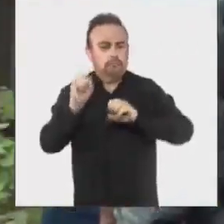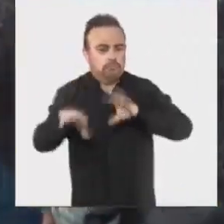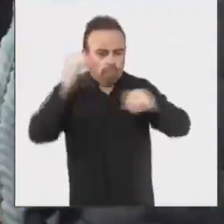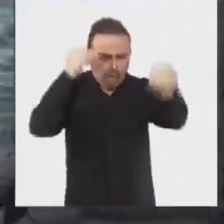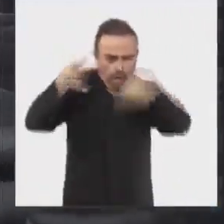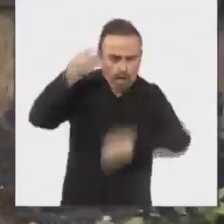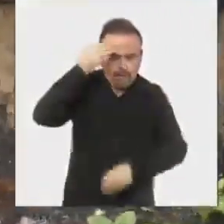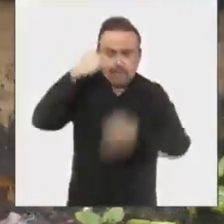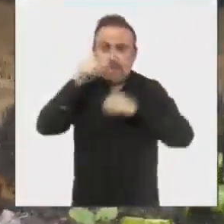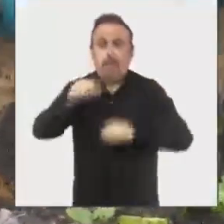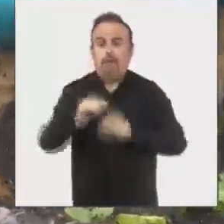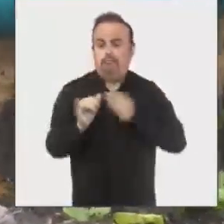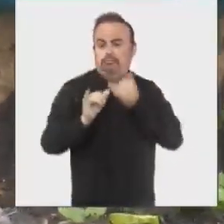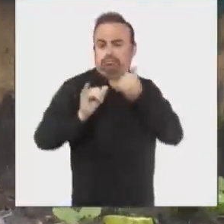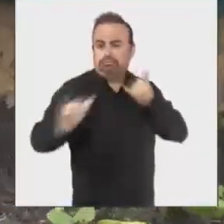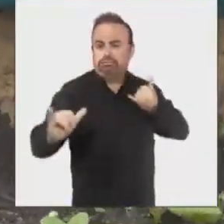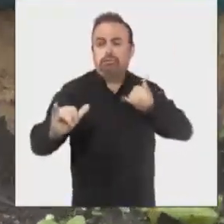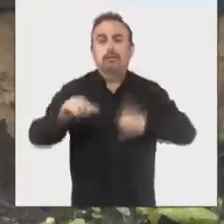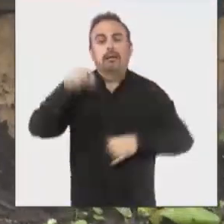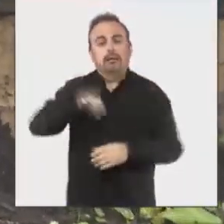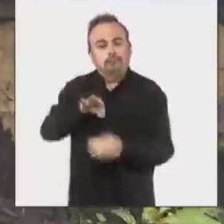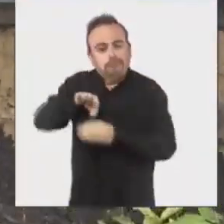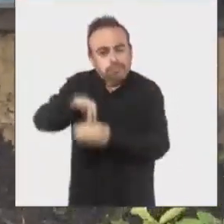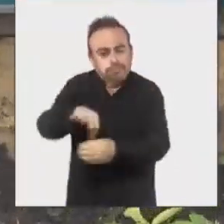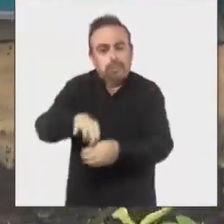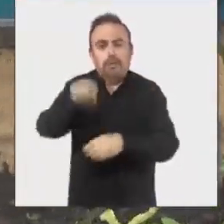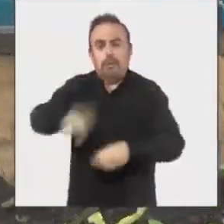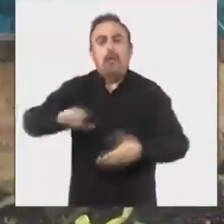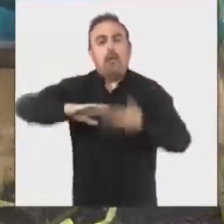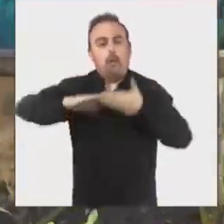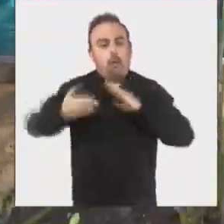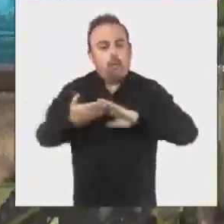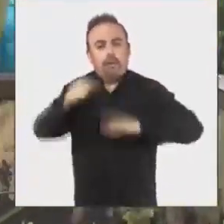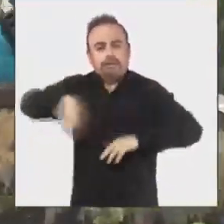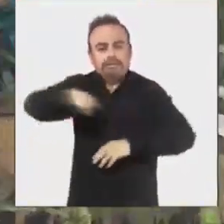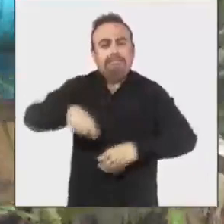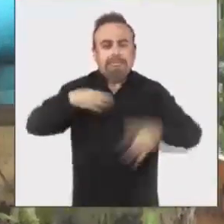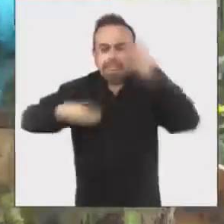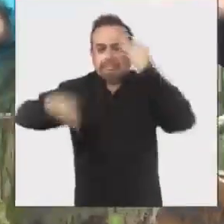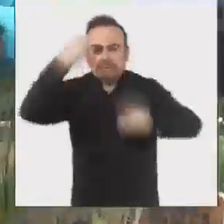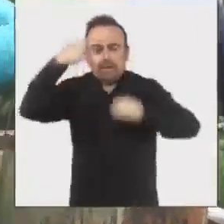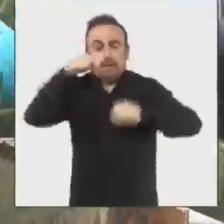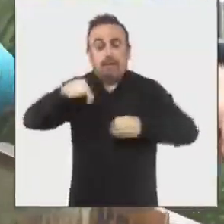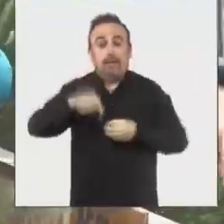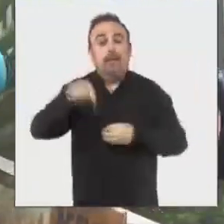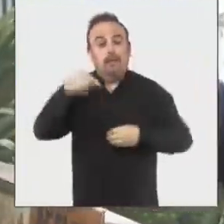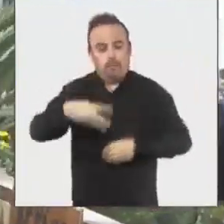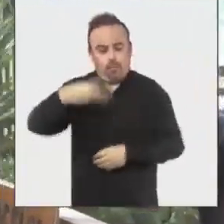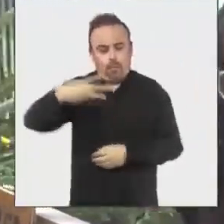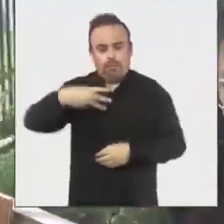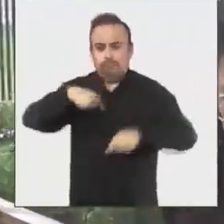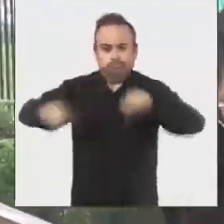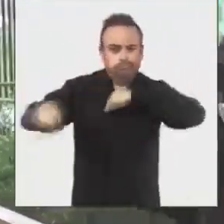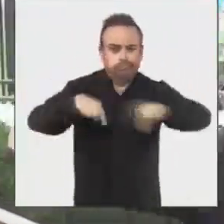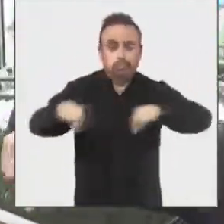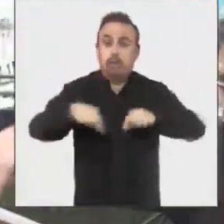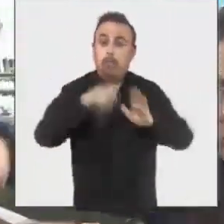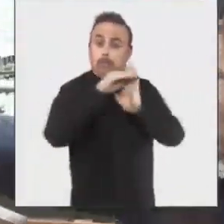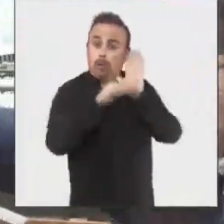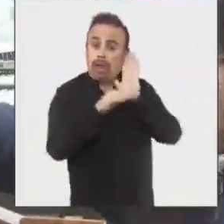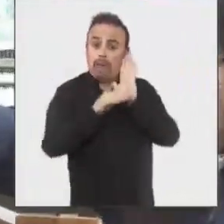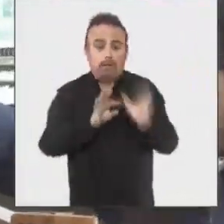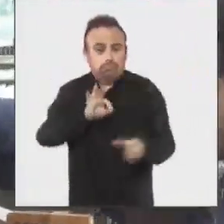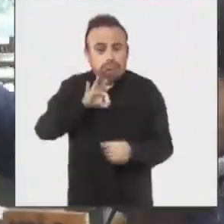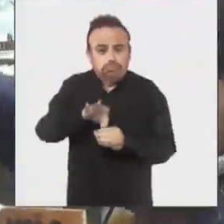Dirección de Medio Ambiente, dando continuidad a las acciones que en esta línea lleva a cabo esta área del municipio. El programa de